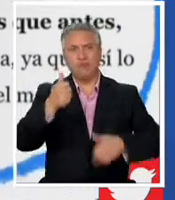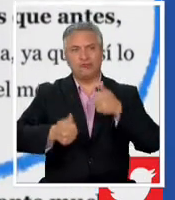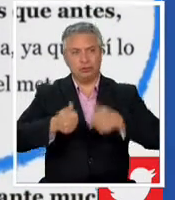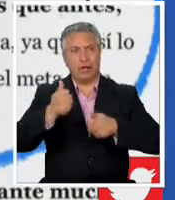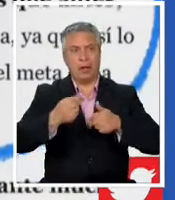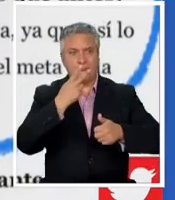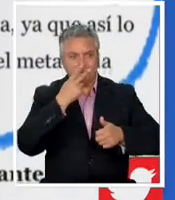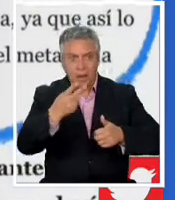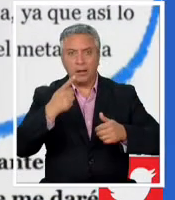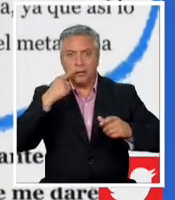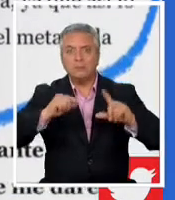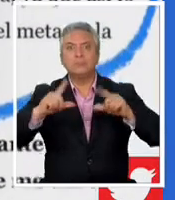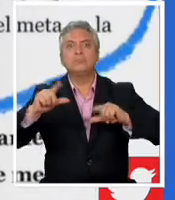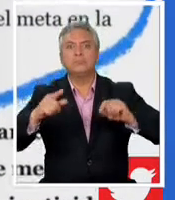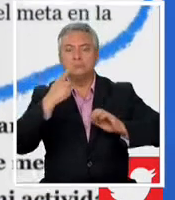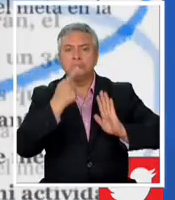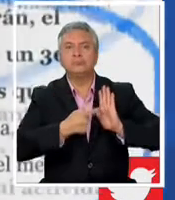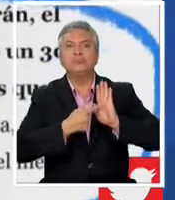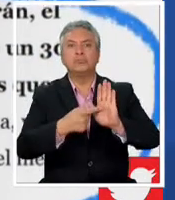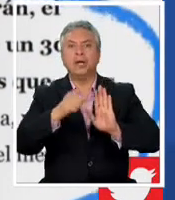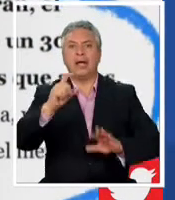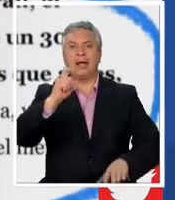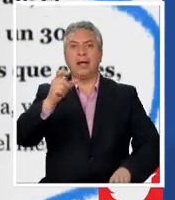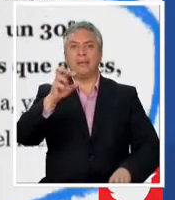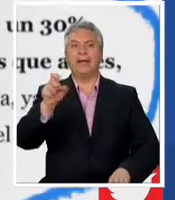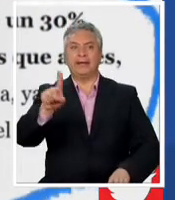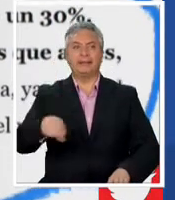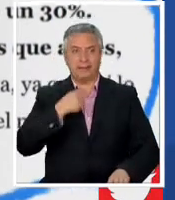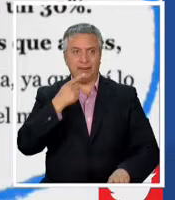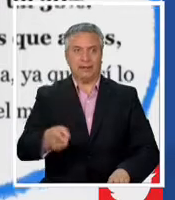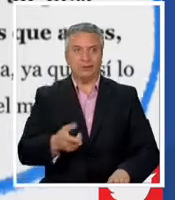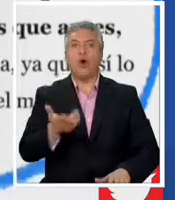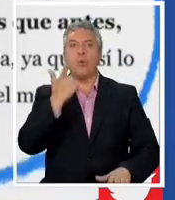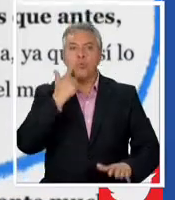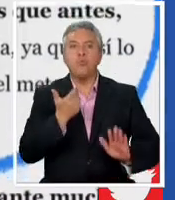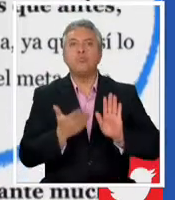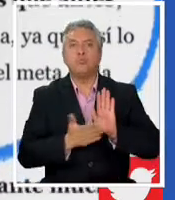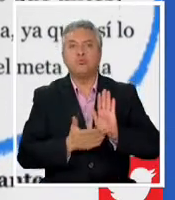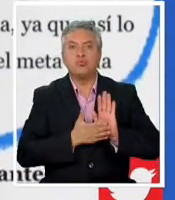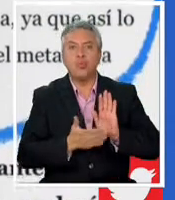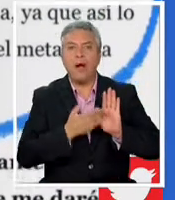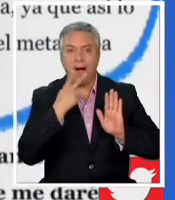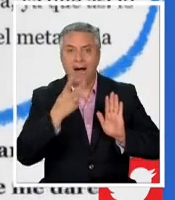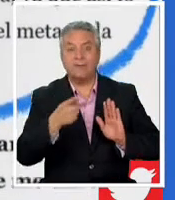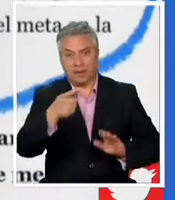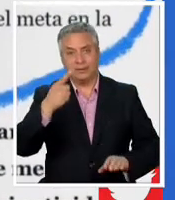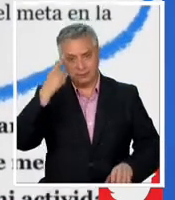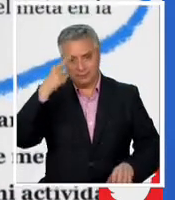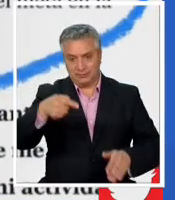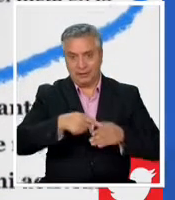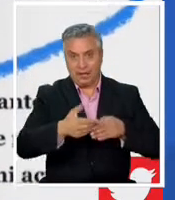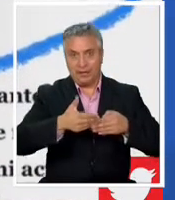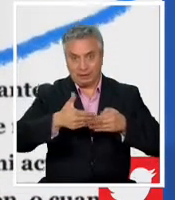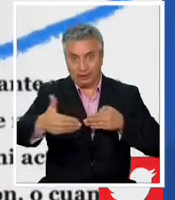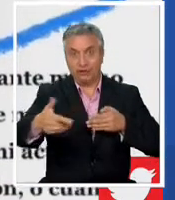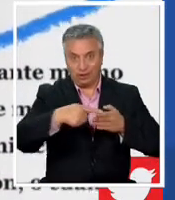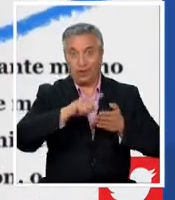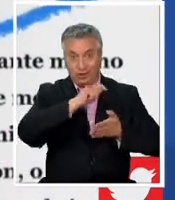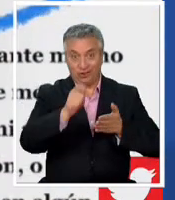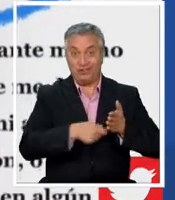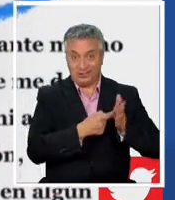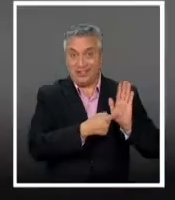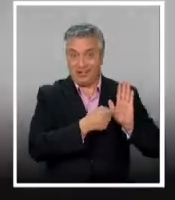mostrar esa medición de GPS Bravo desafió a mostrar las pruebas y recordó la extensión de contrato en el Betis